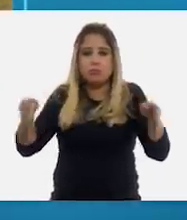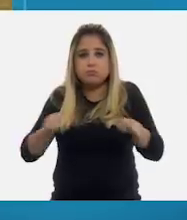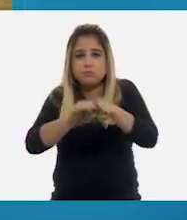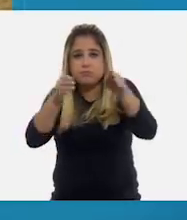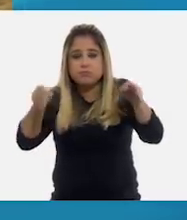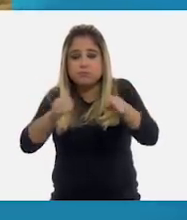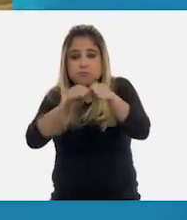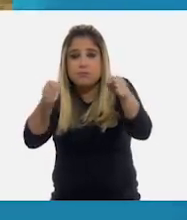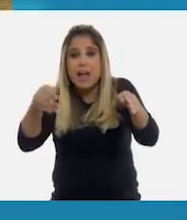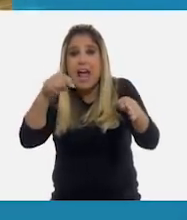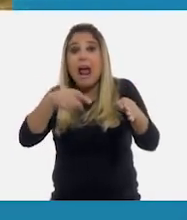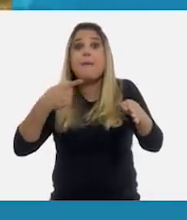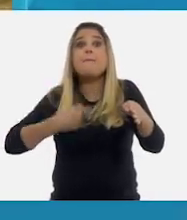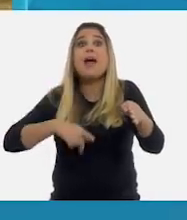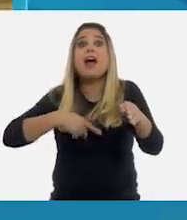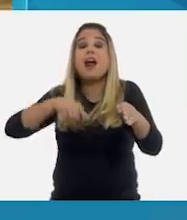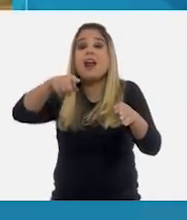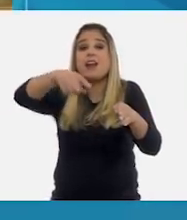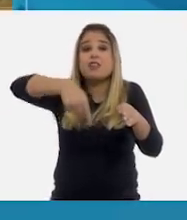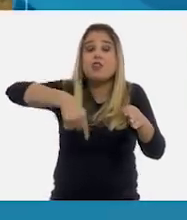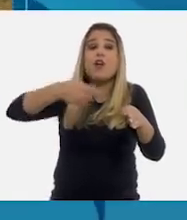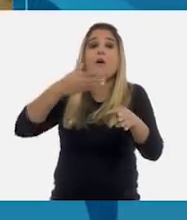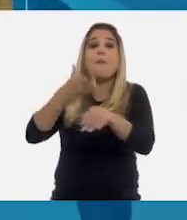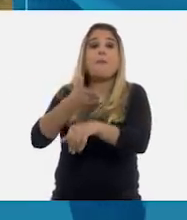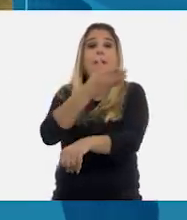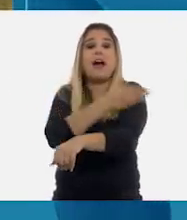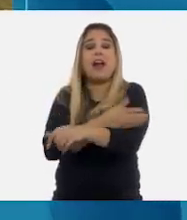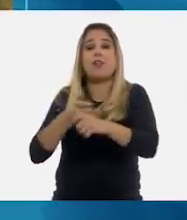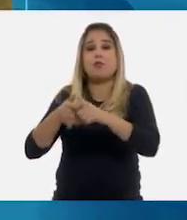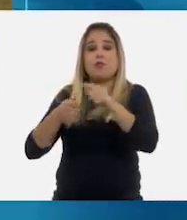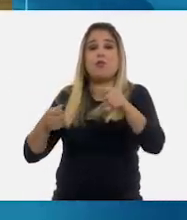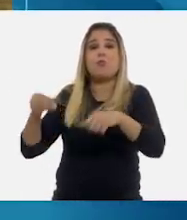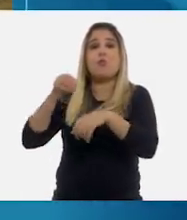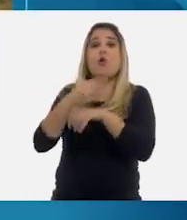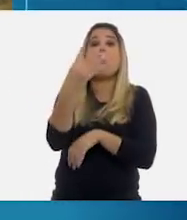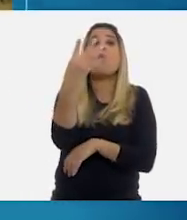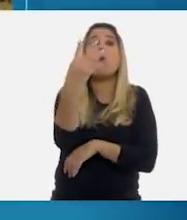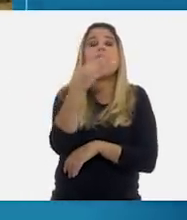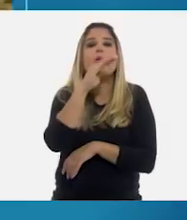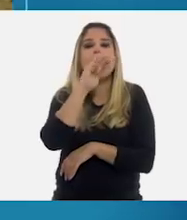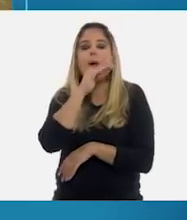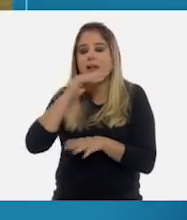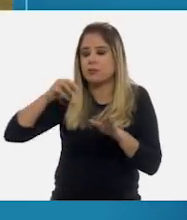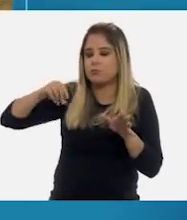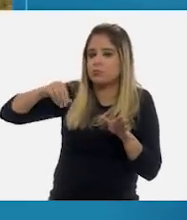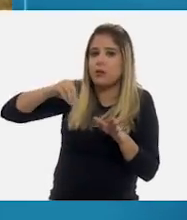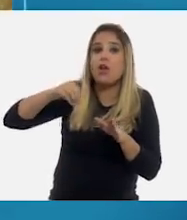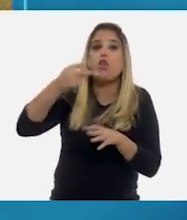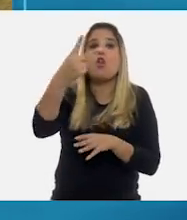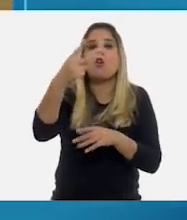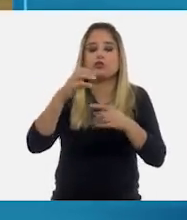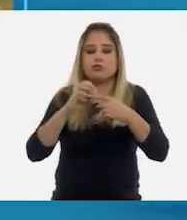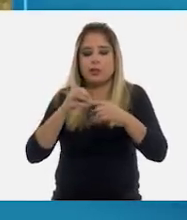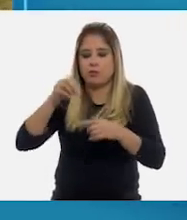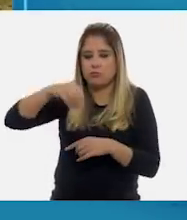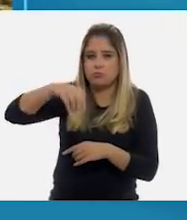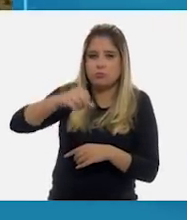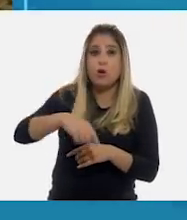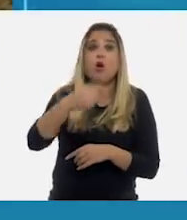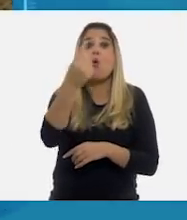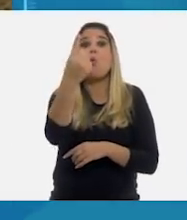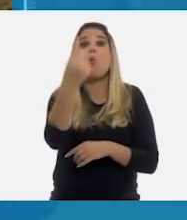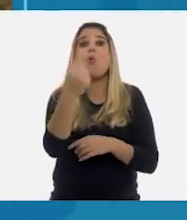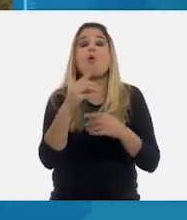donde tienen las personas que con su palo poner cuatro semillas de maíz, dos de frijol y uno de calabaza.